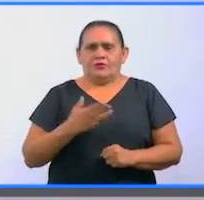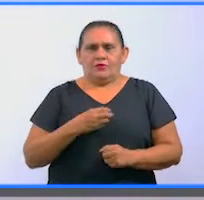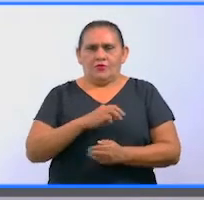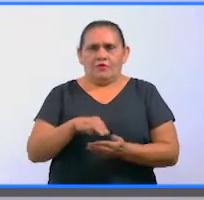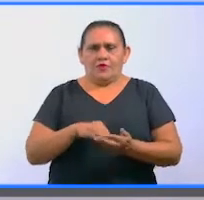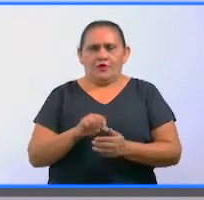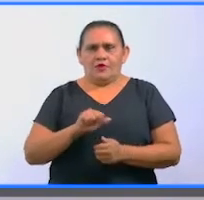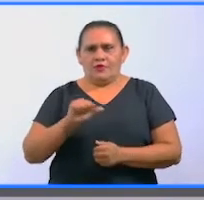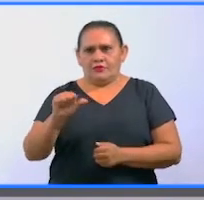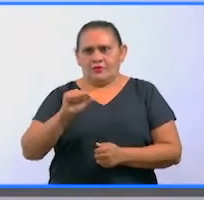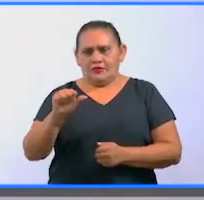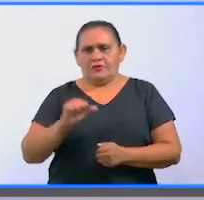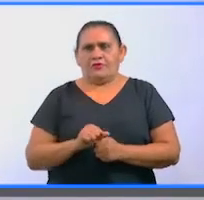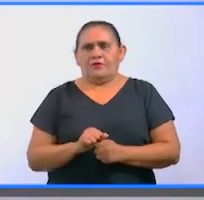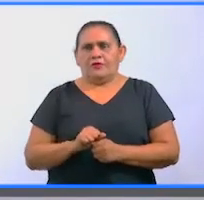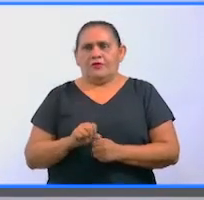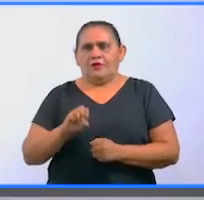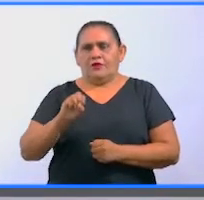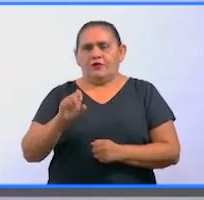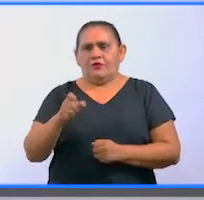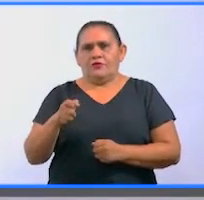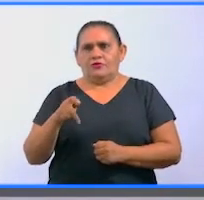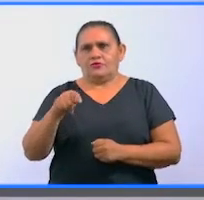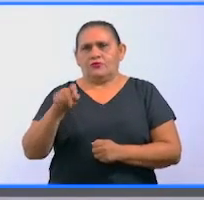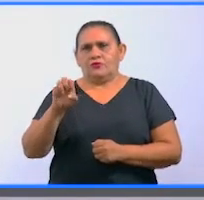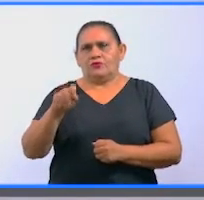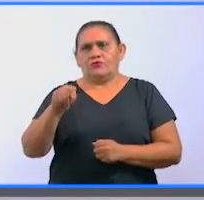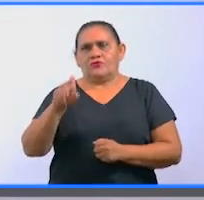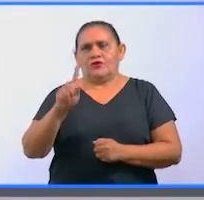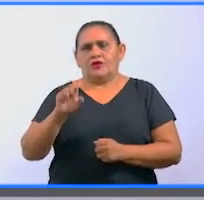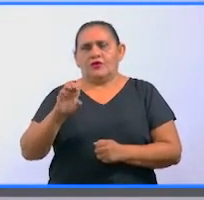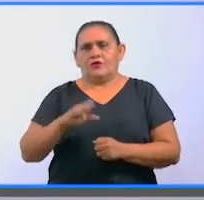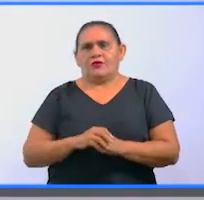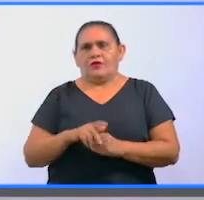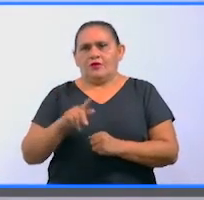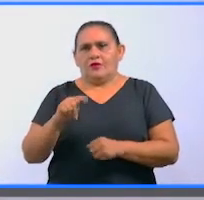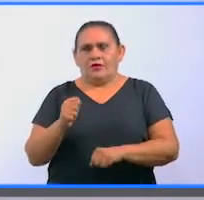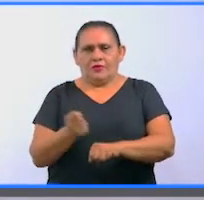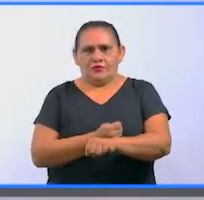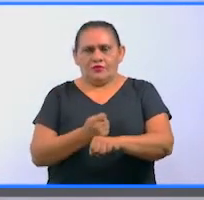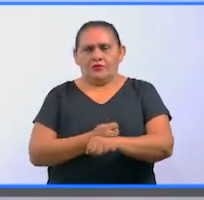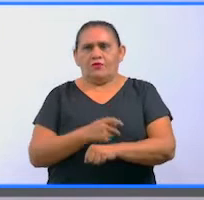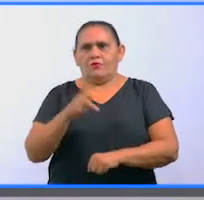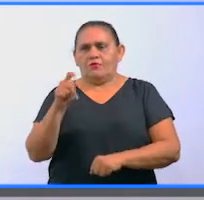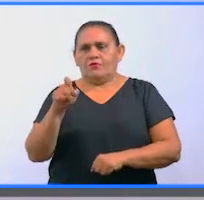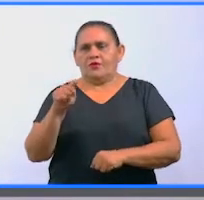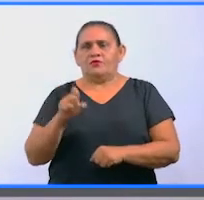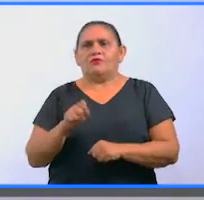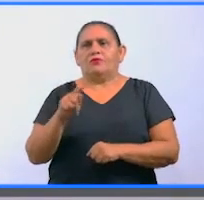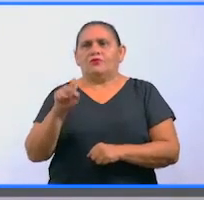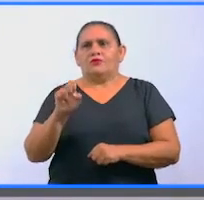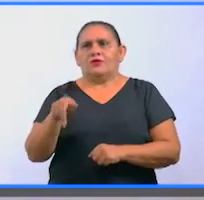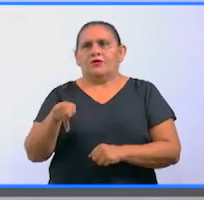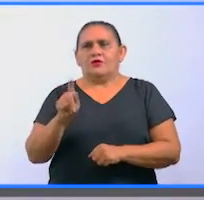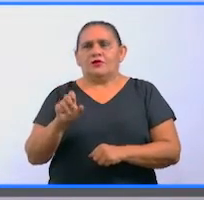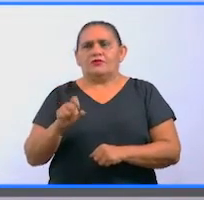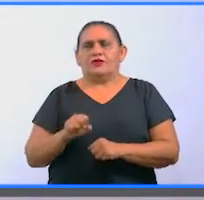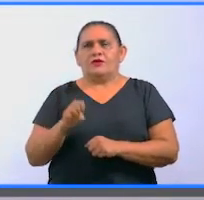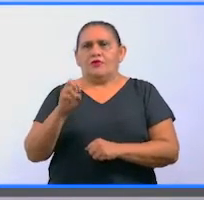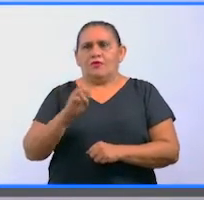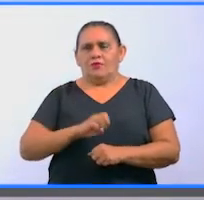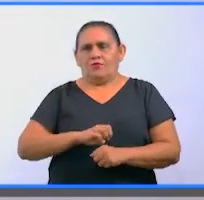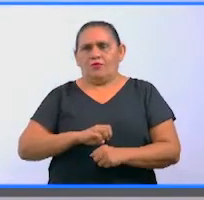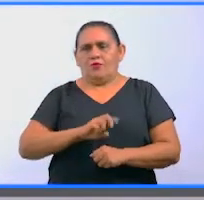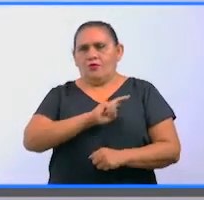Mérida 16 personas, en Oshkushkab 2 personas, también en Ticul, Peto, Tecash, Chemash, Temozón, Umam,